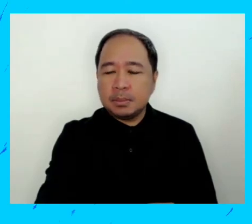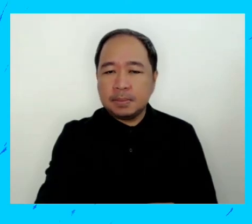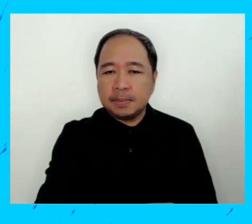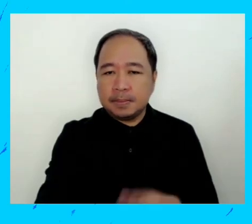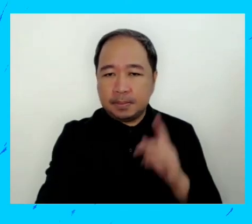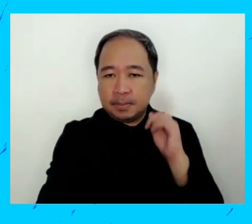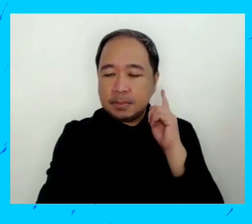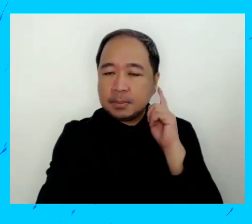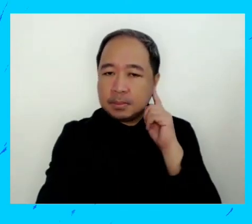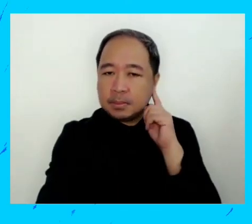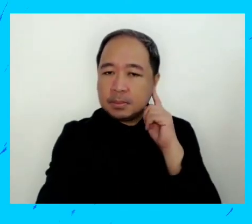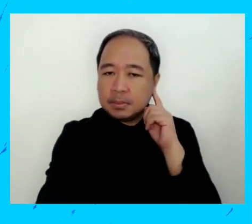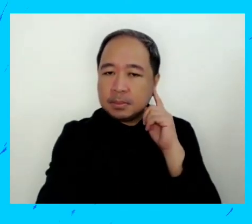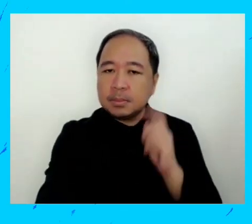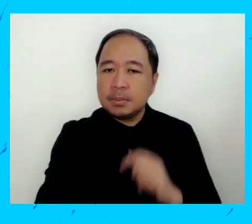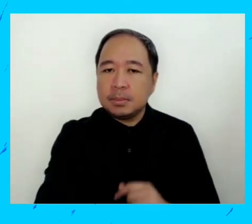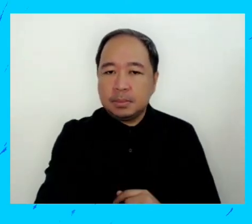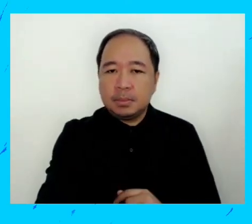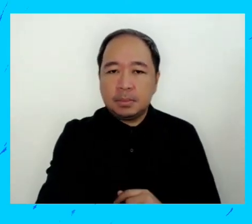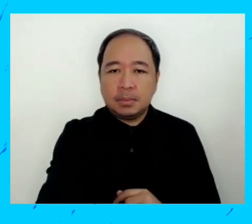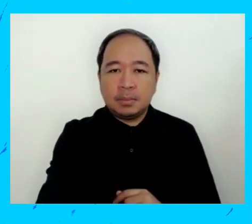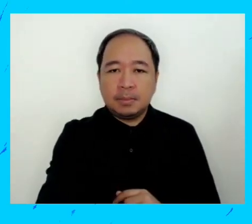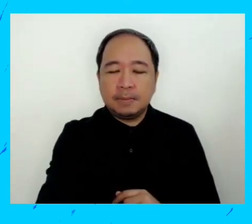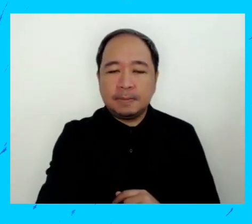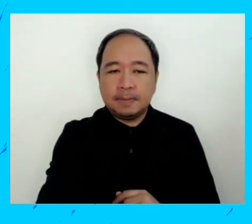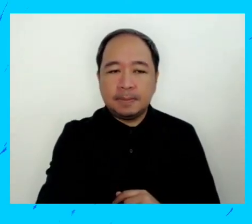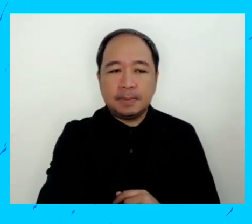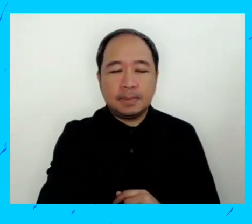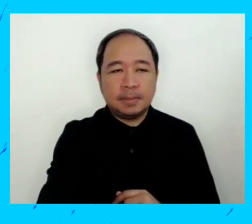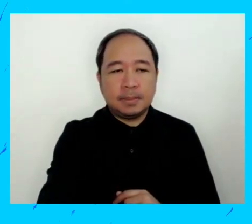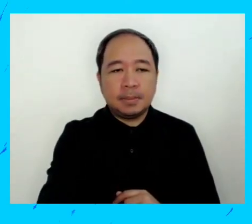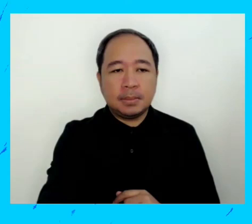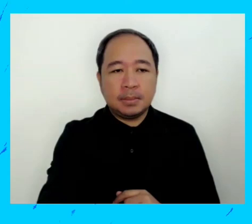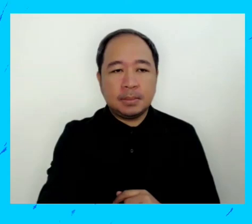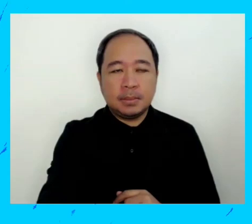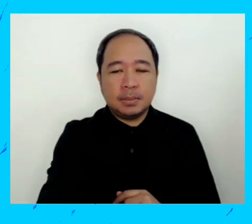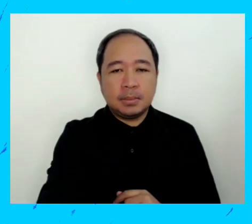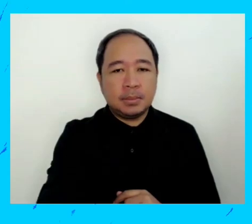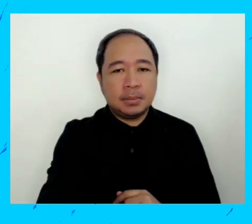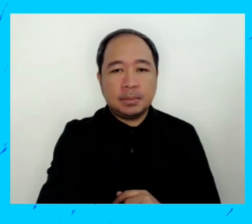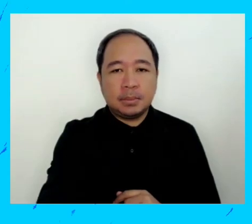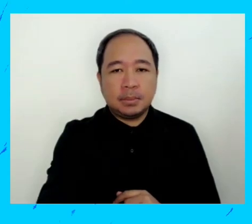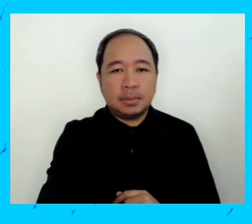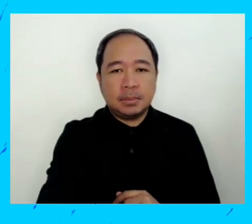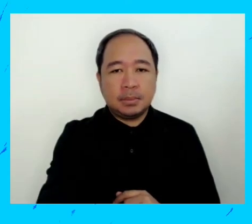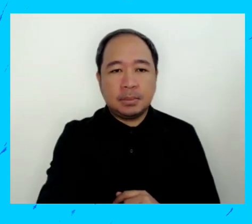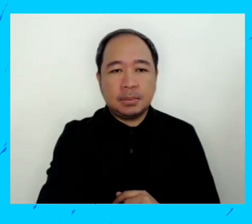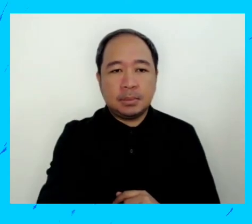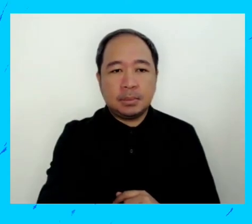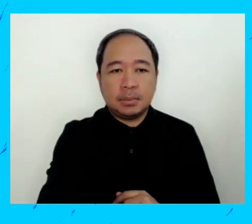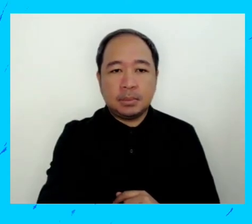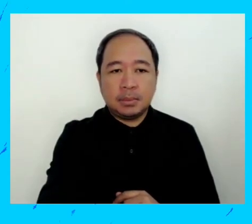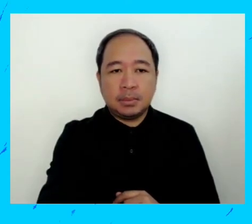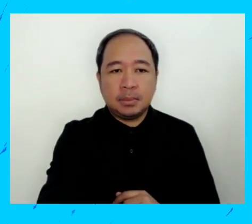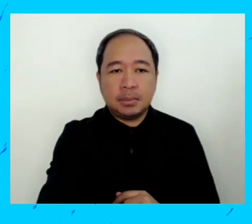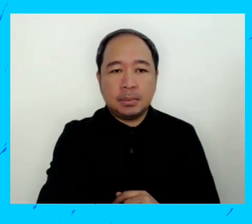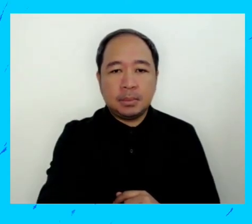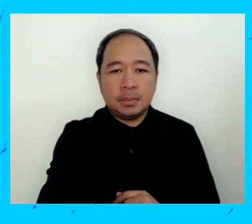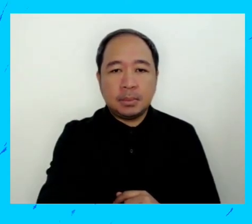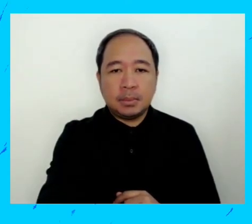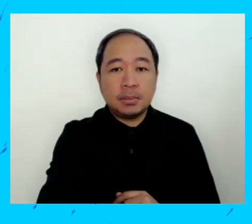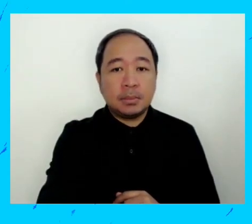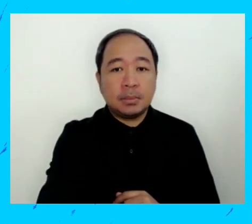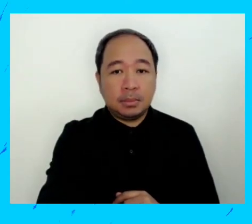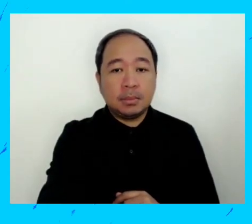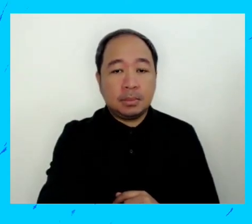para mí la educación integral sexual es crucial que a la vez nos habilita el ejercicio de otros derechos